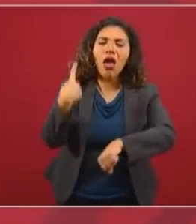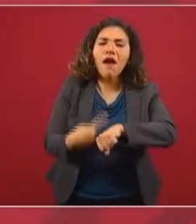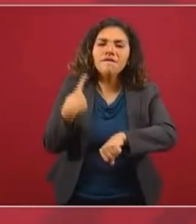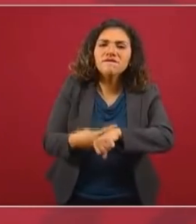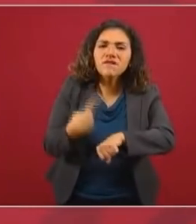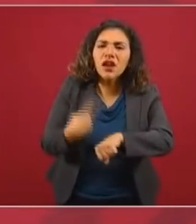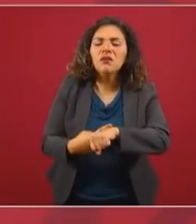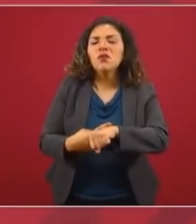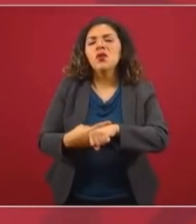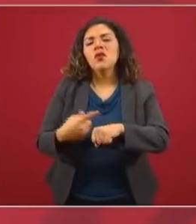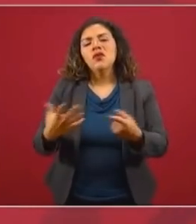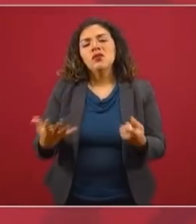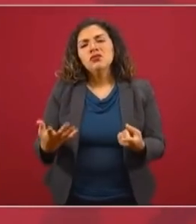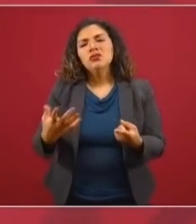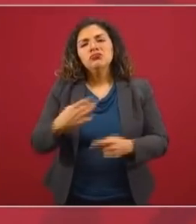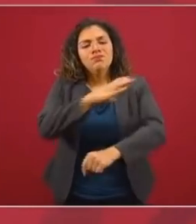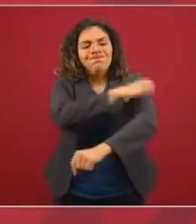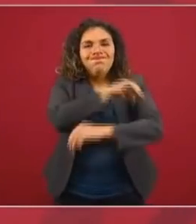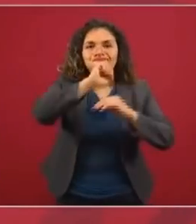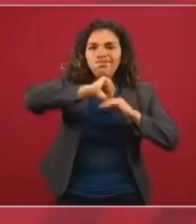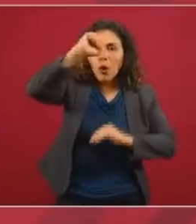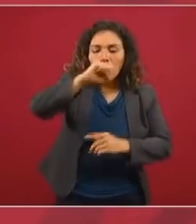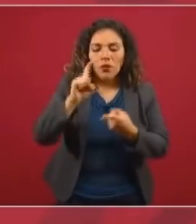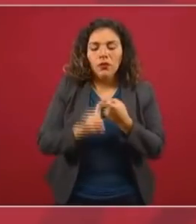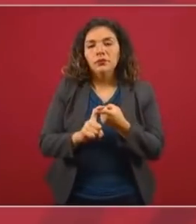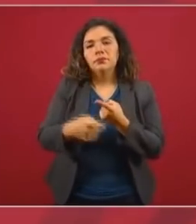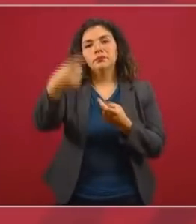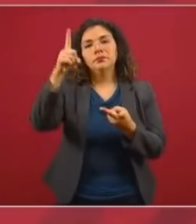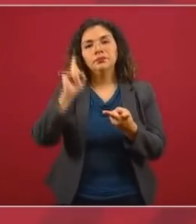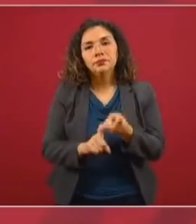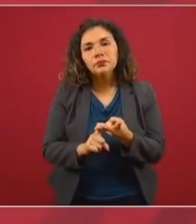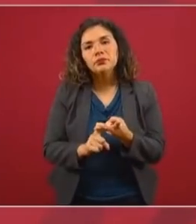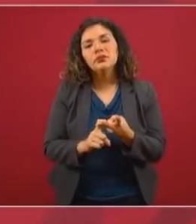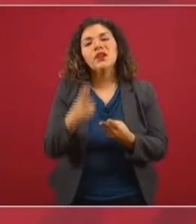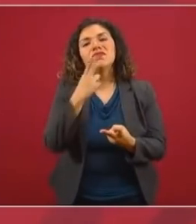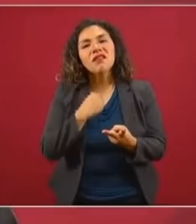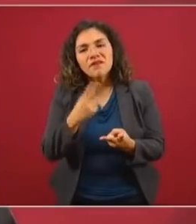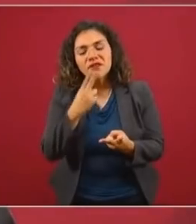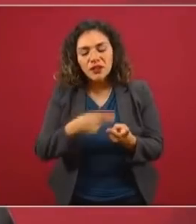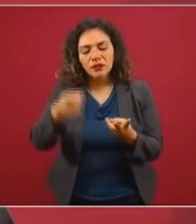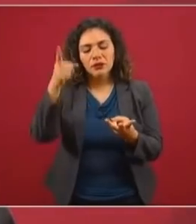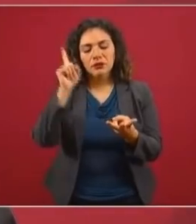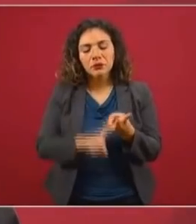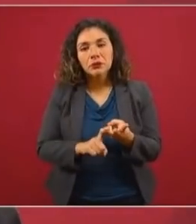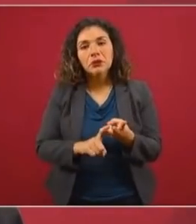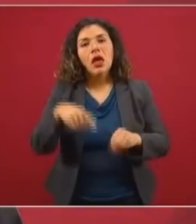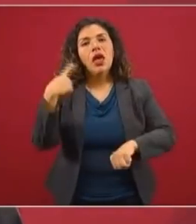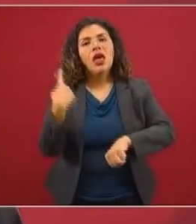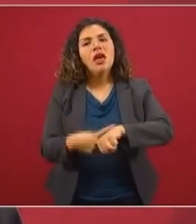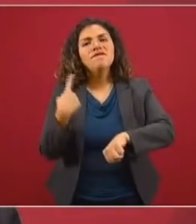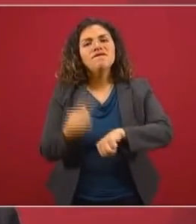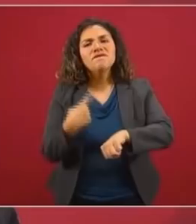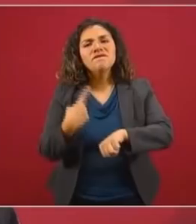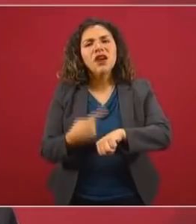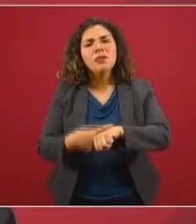hipertensos, con diabetes, con enfermedades